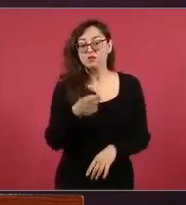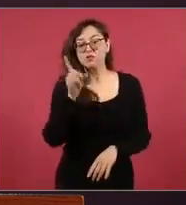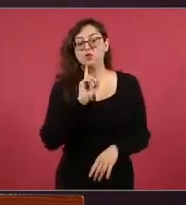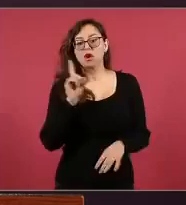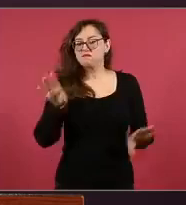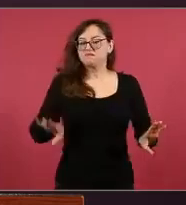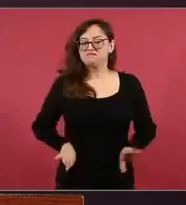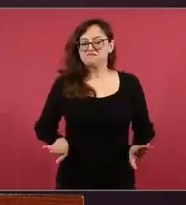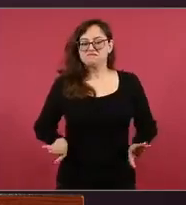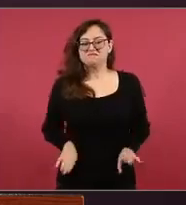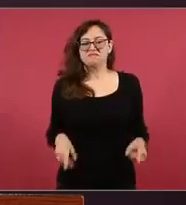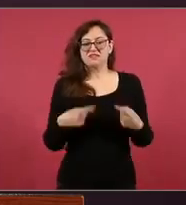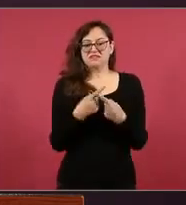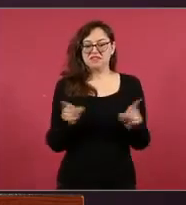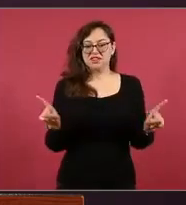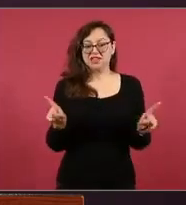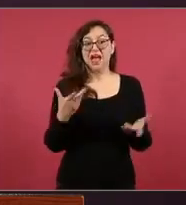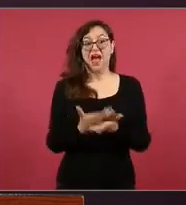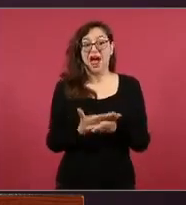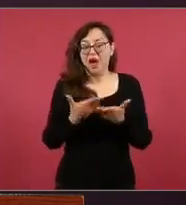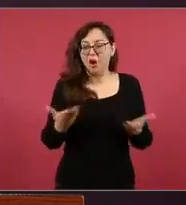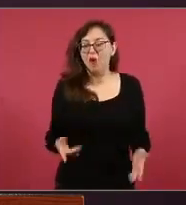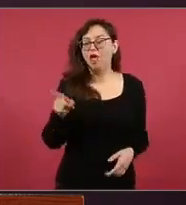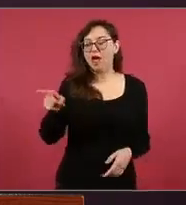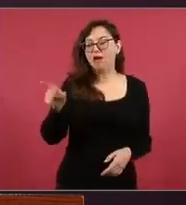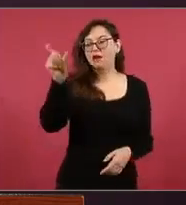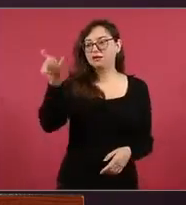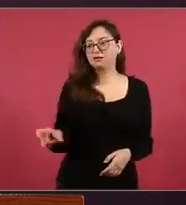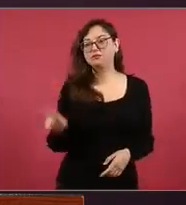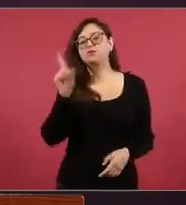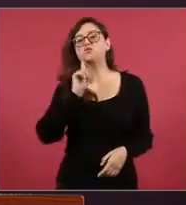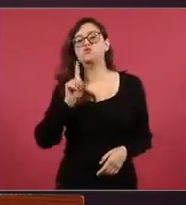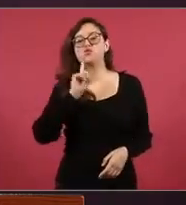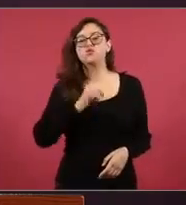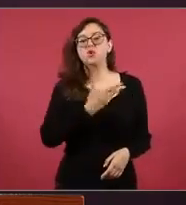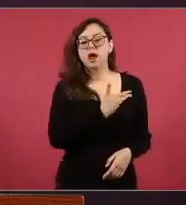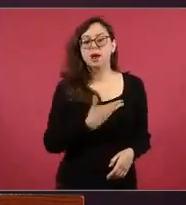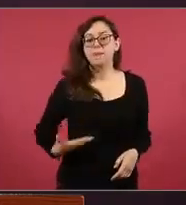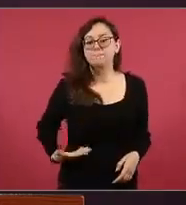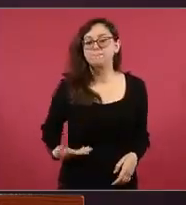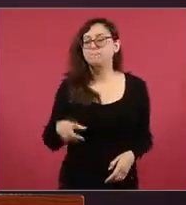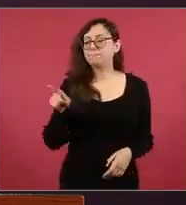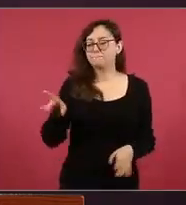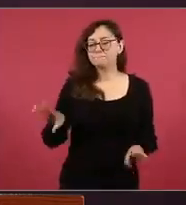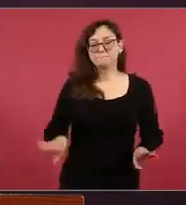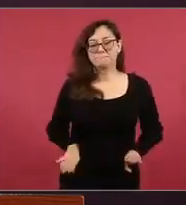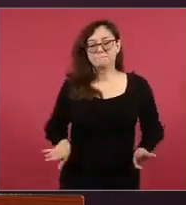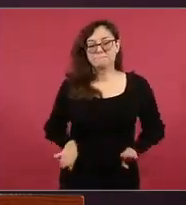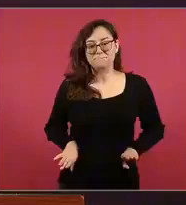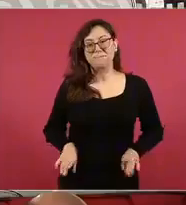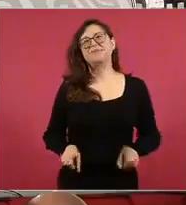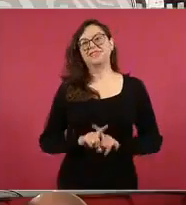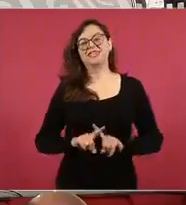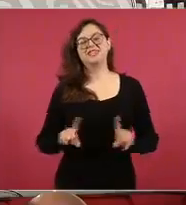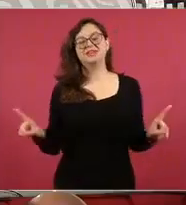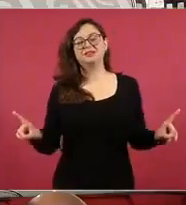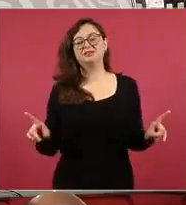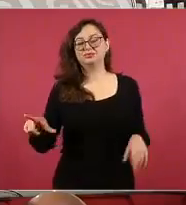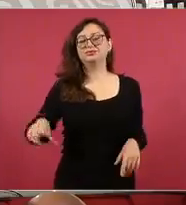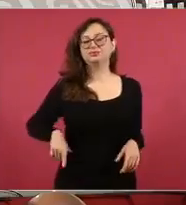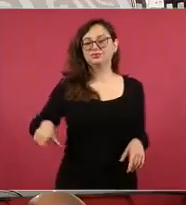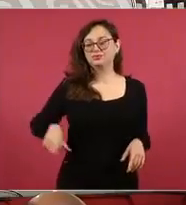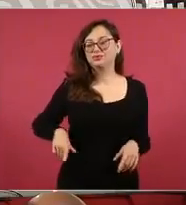nos va a ratificar eso. No es que yo sea originaria en la propuesta, pero somos nosotras, aquí sabe él y aquí están varias mujeres.